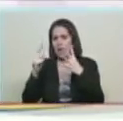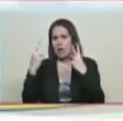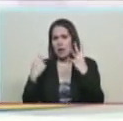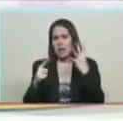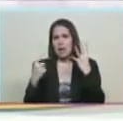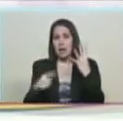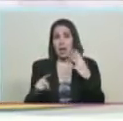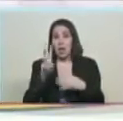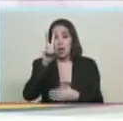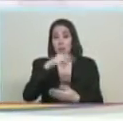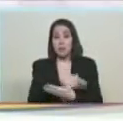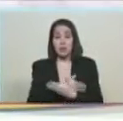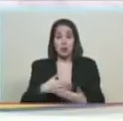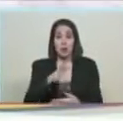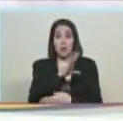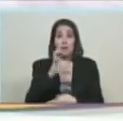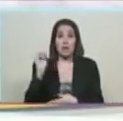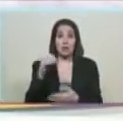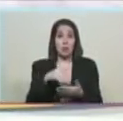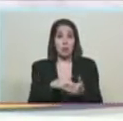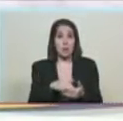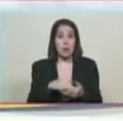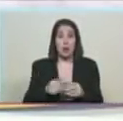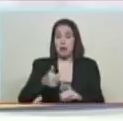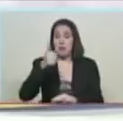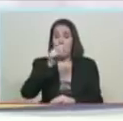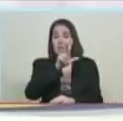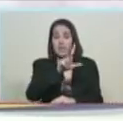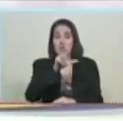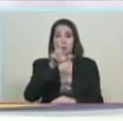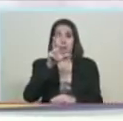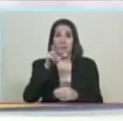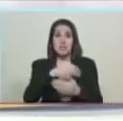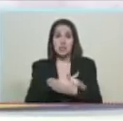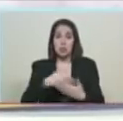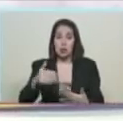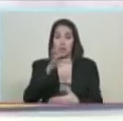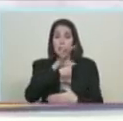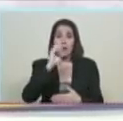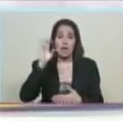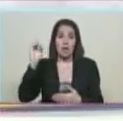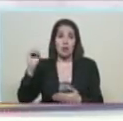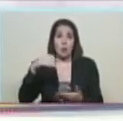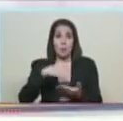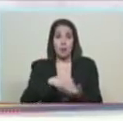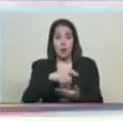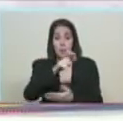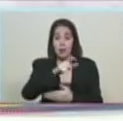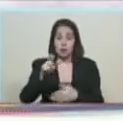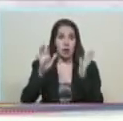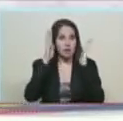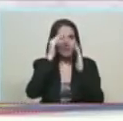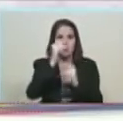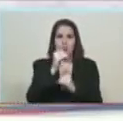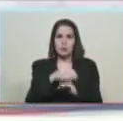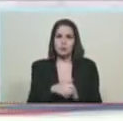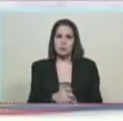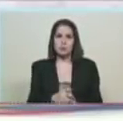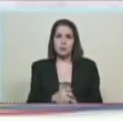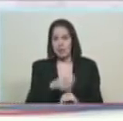etcétera. Más de 2.500.000, perdón, más de 3.500.000 compatriotas van a ser atendidos de manera